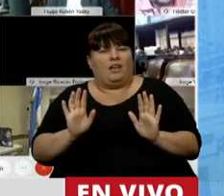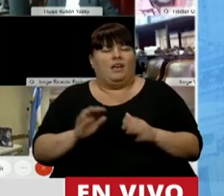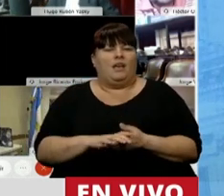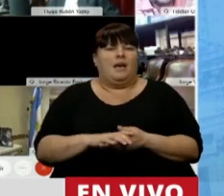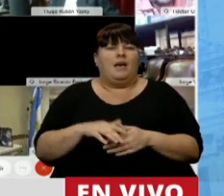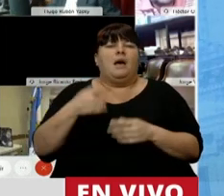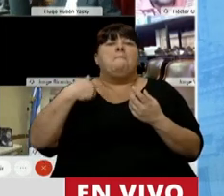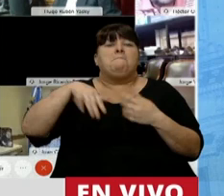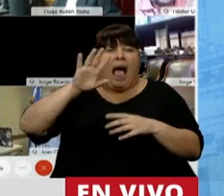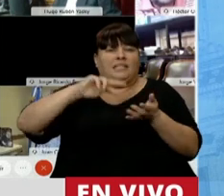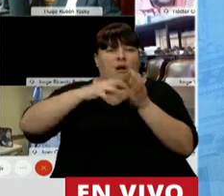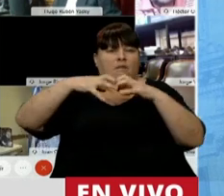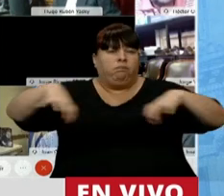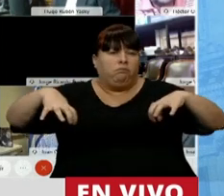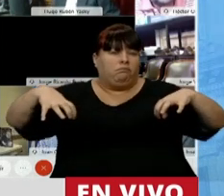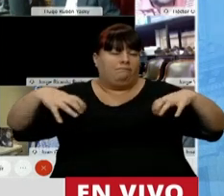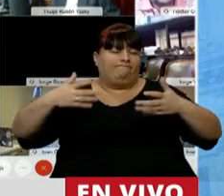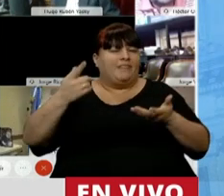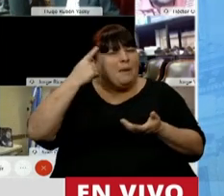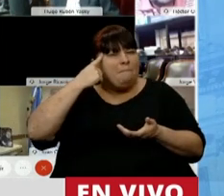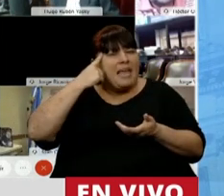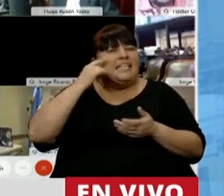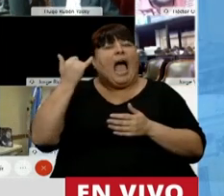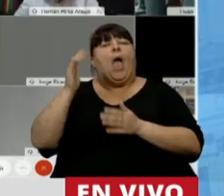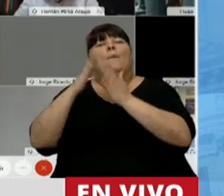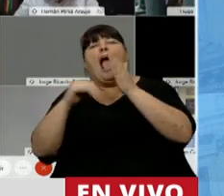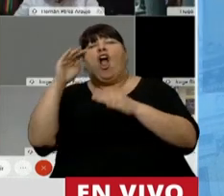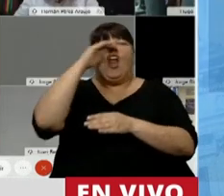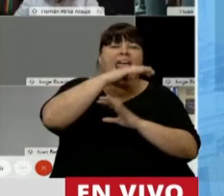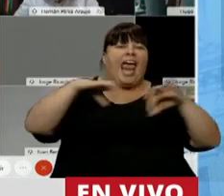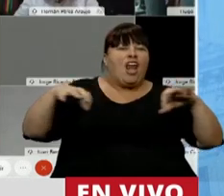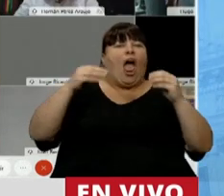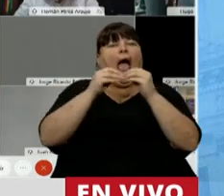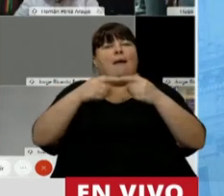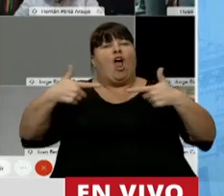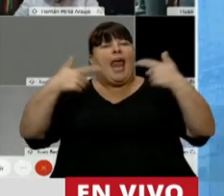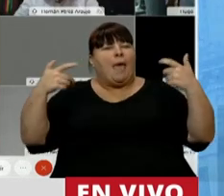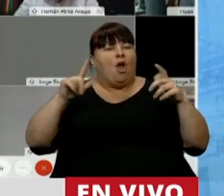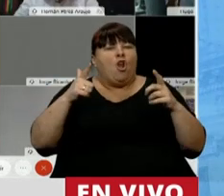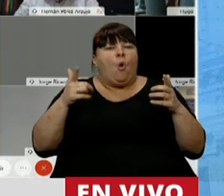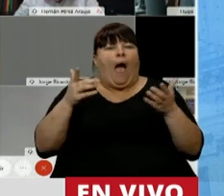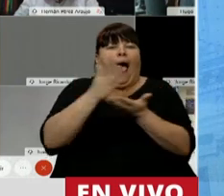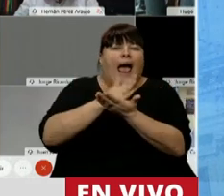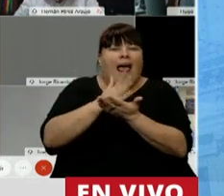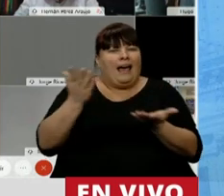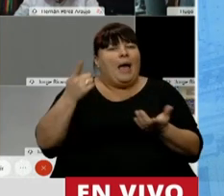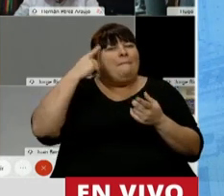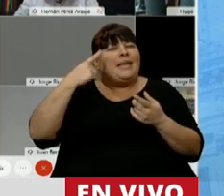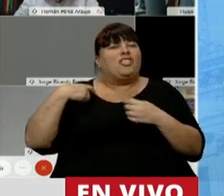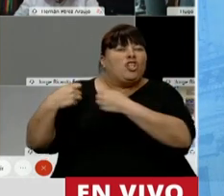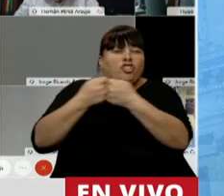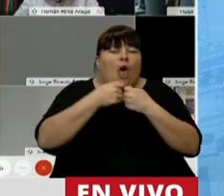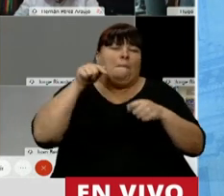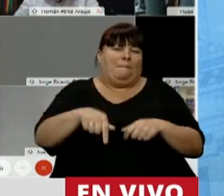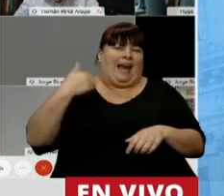agrandar la grieta, pensar en blancos y negros, en amigos y enemigos, para pensar en la Argentina a todos.